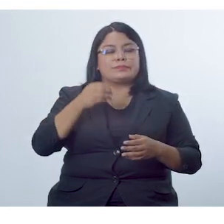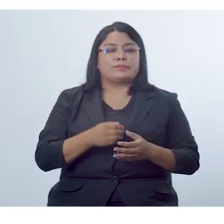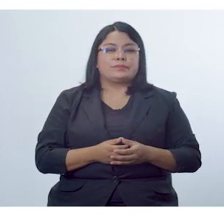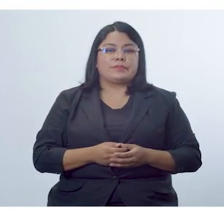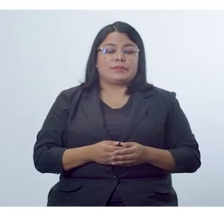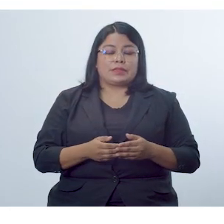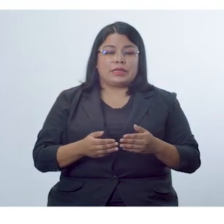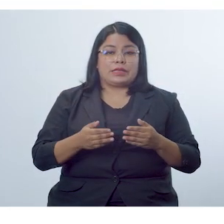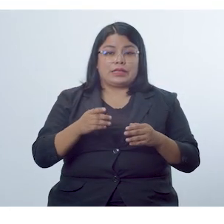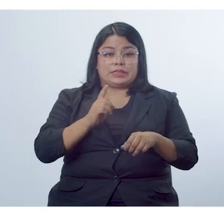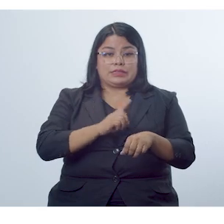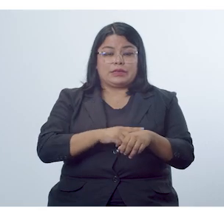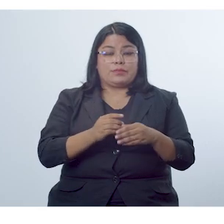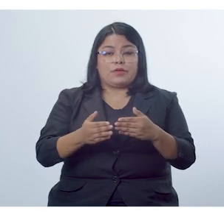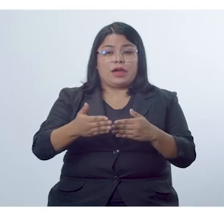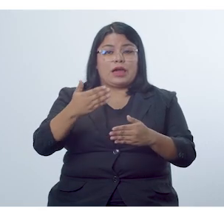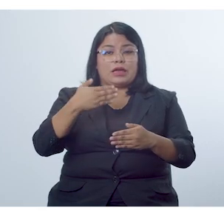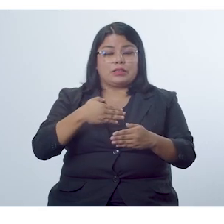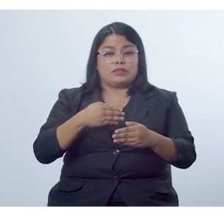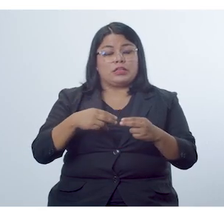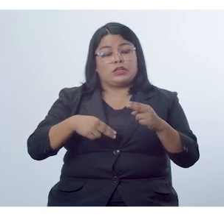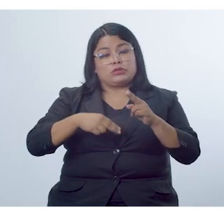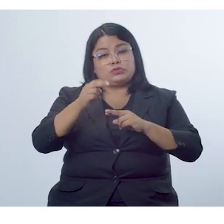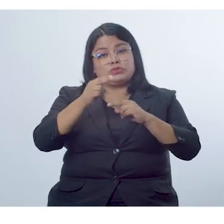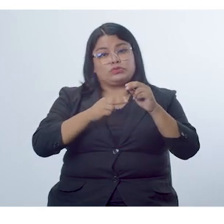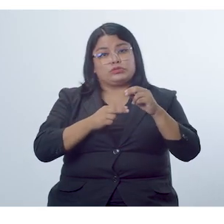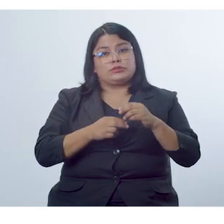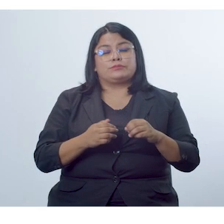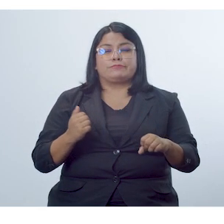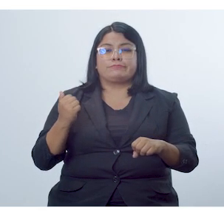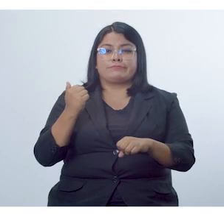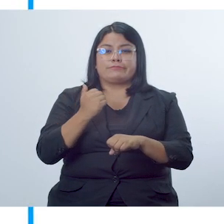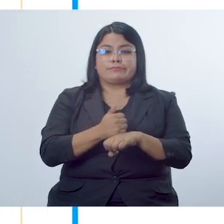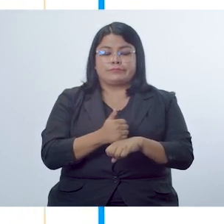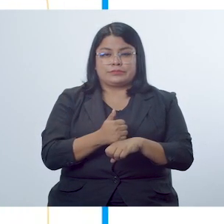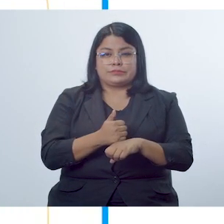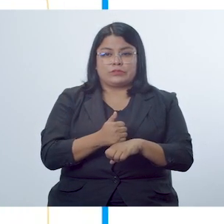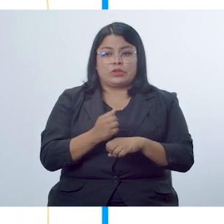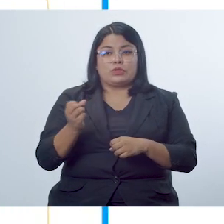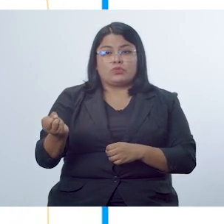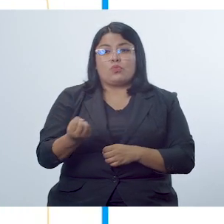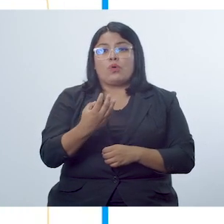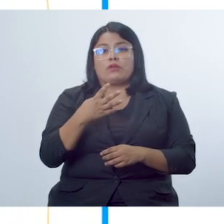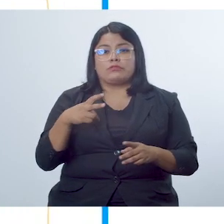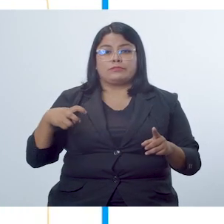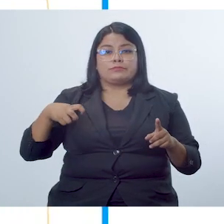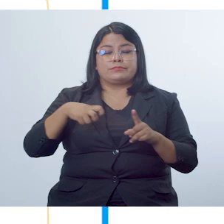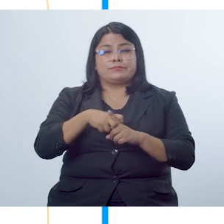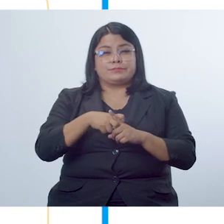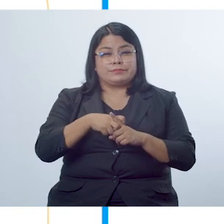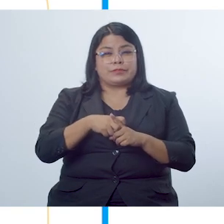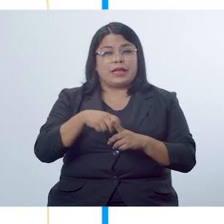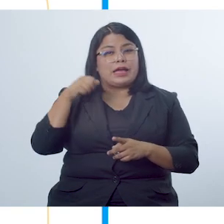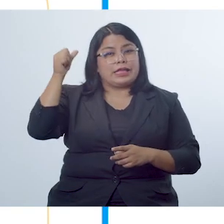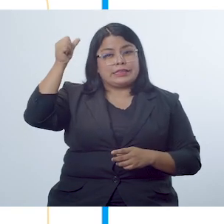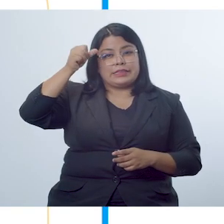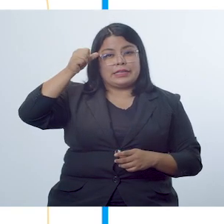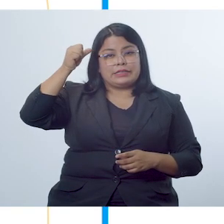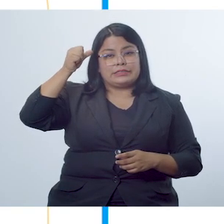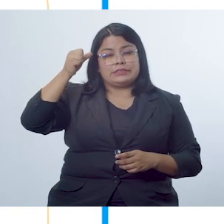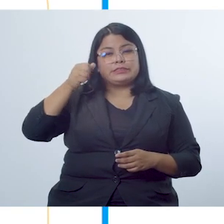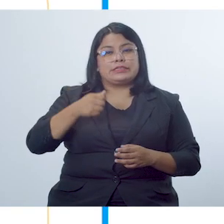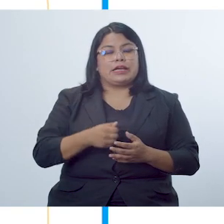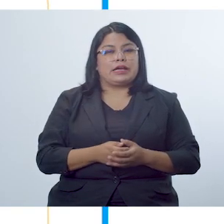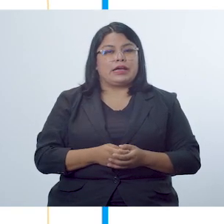adquirido en las etapas de anticipación y construcción, la consolidación supone un nuevo desafío.